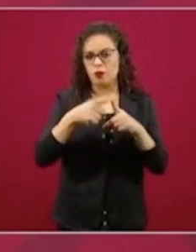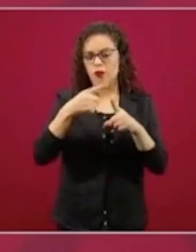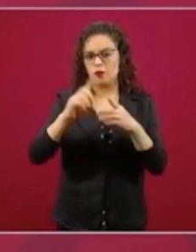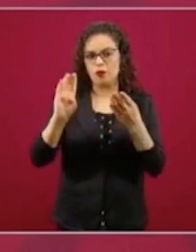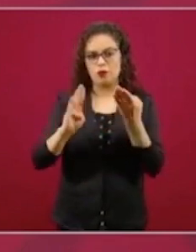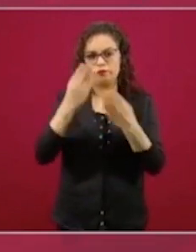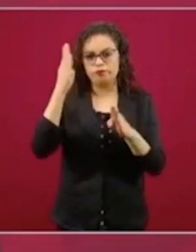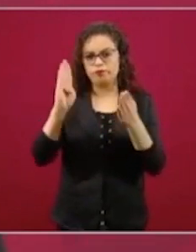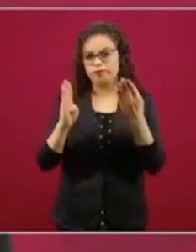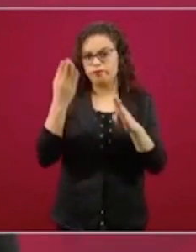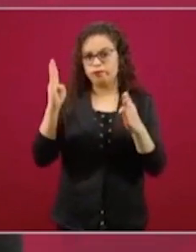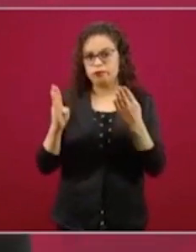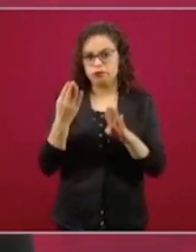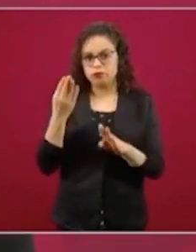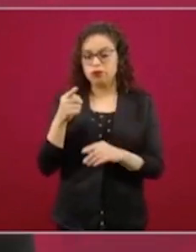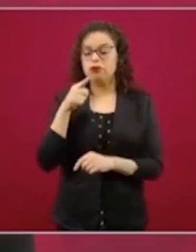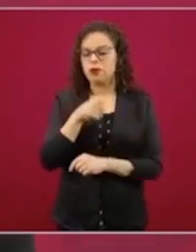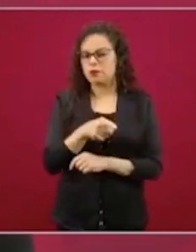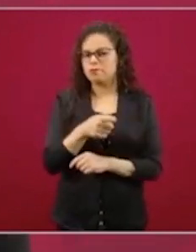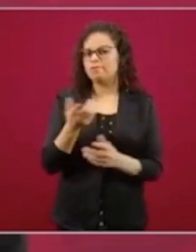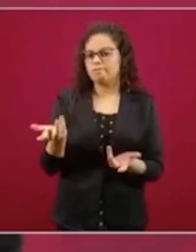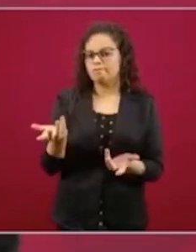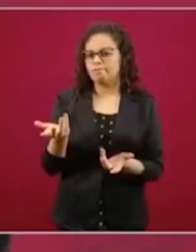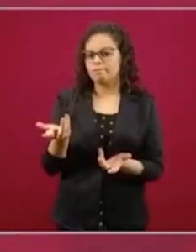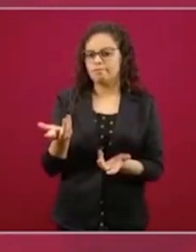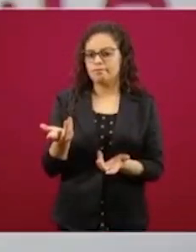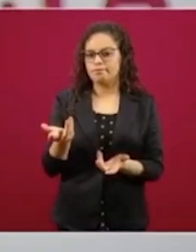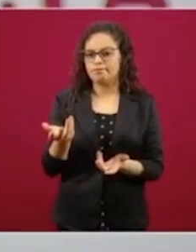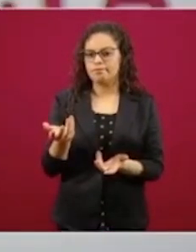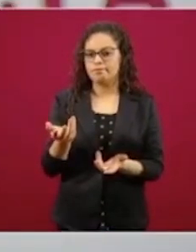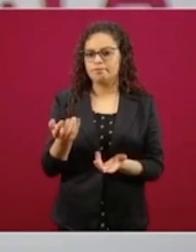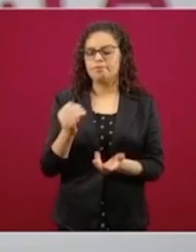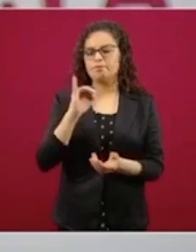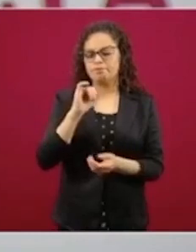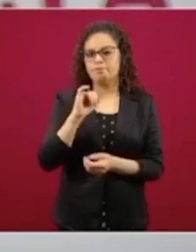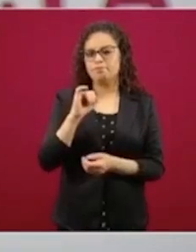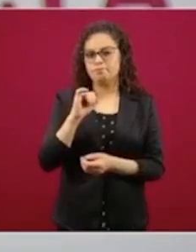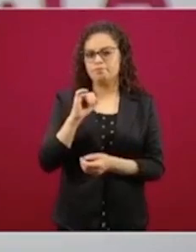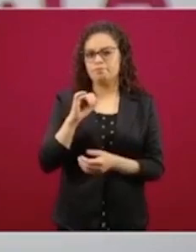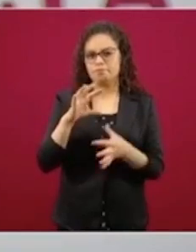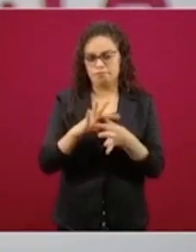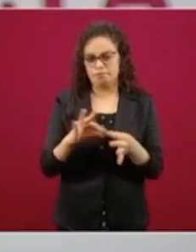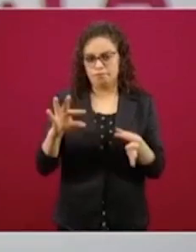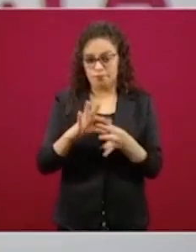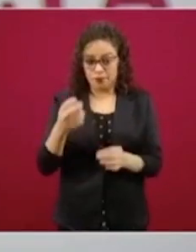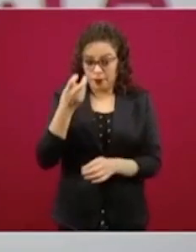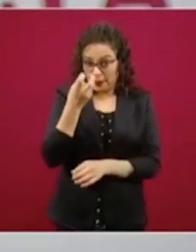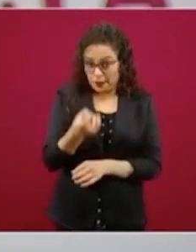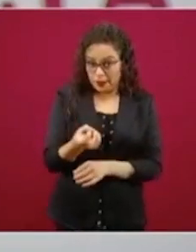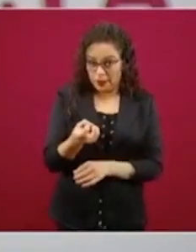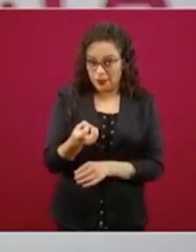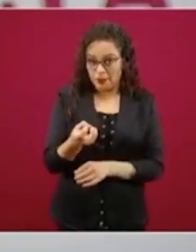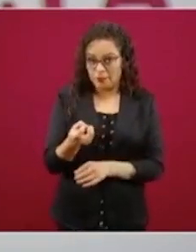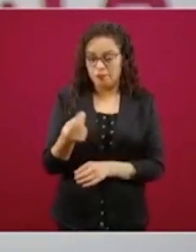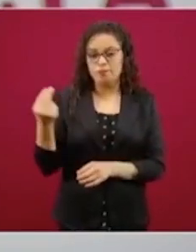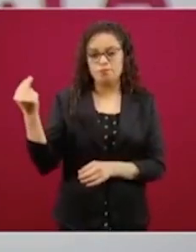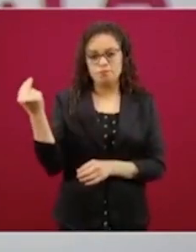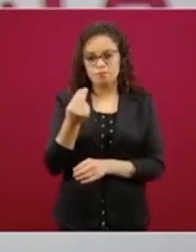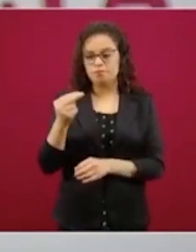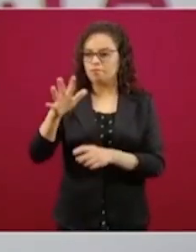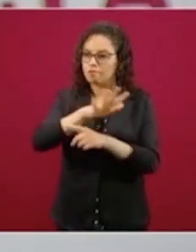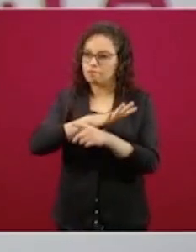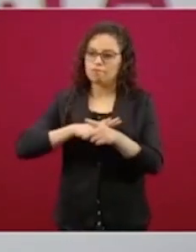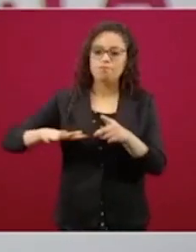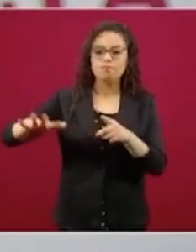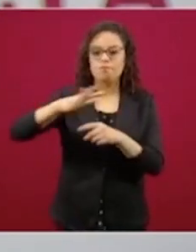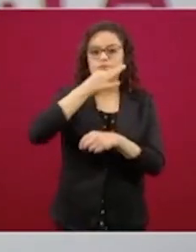convocaron, coincidiendo con la resolución que acabo de platicarles, convocaron un esfuerzo global,